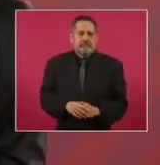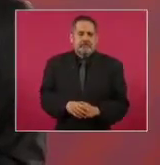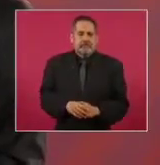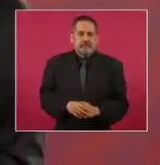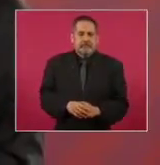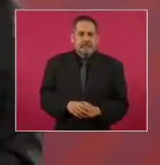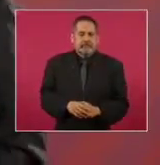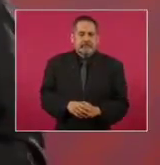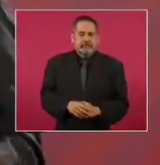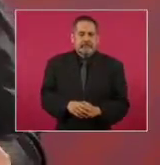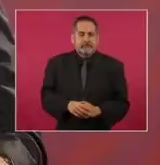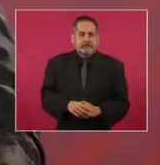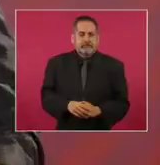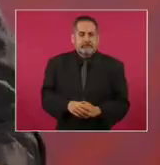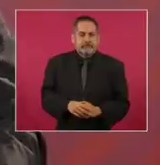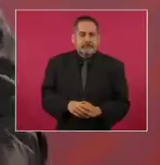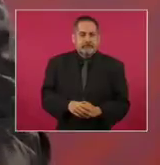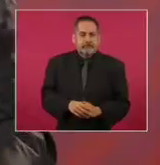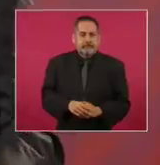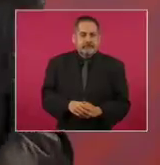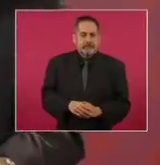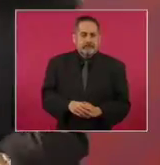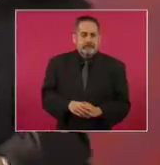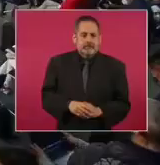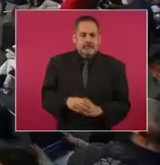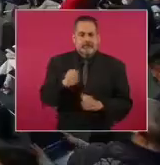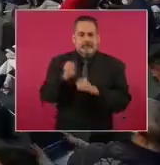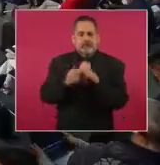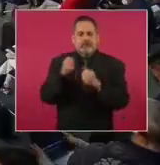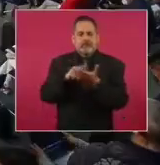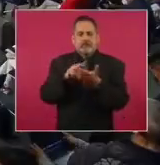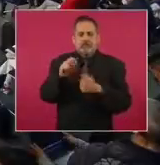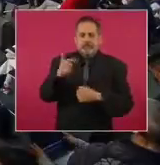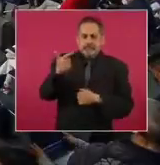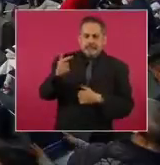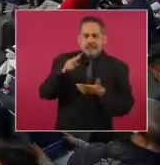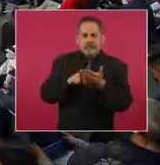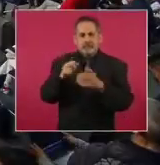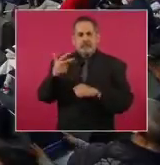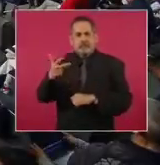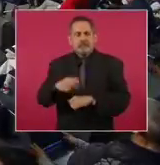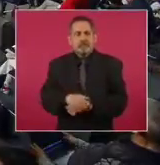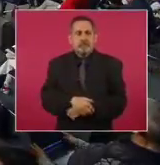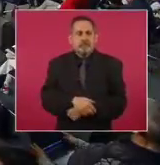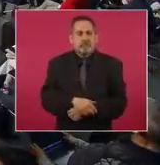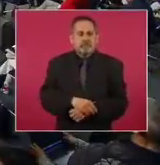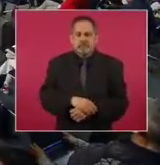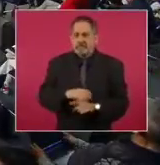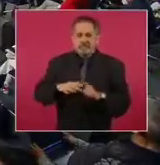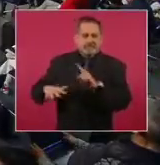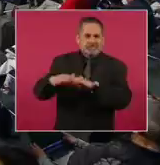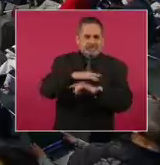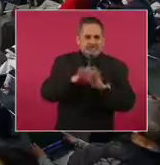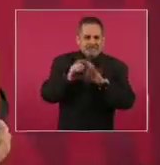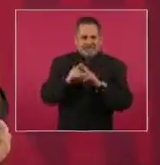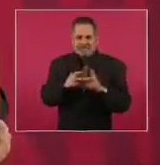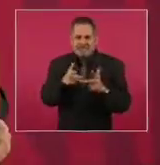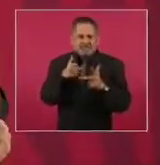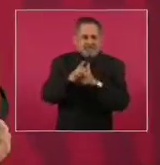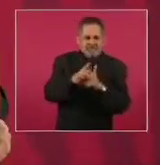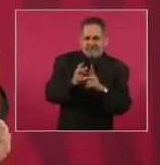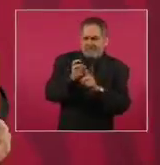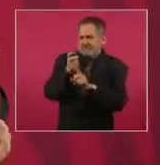En el 2007, 2008 había un ambiente de linchamiento.